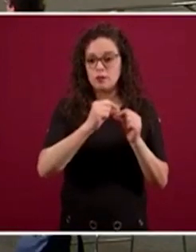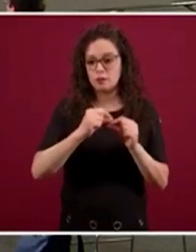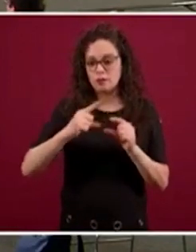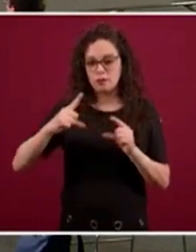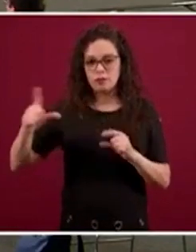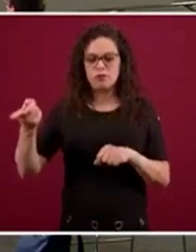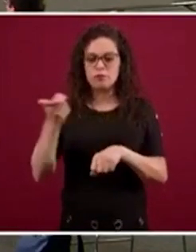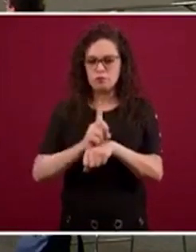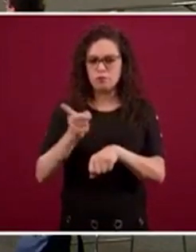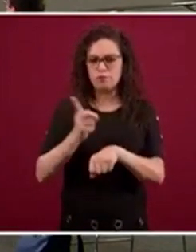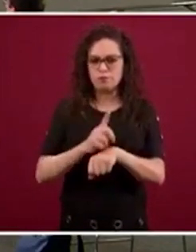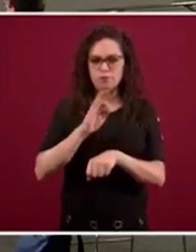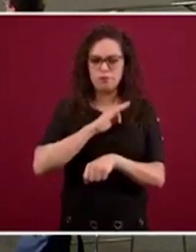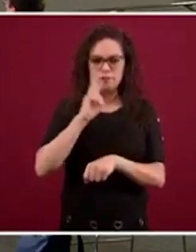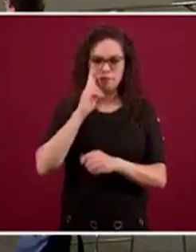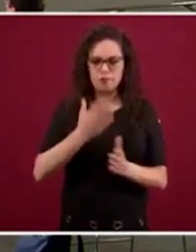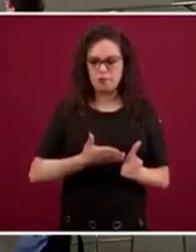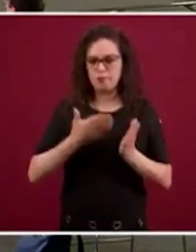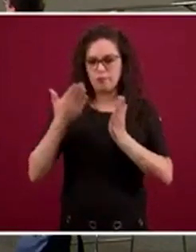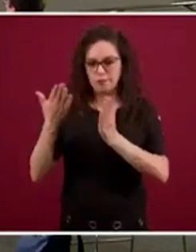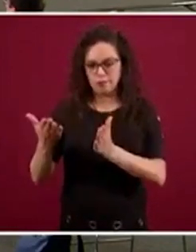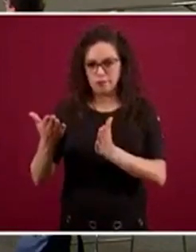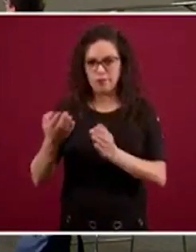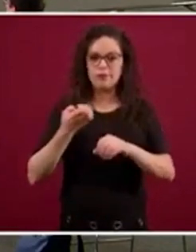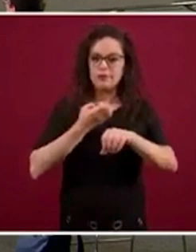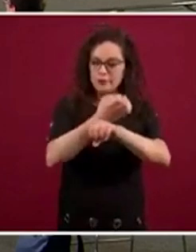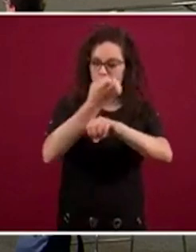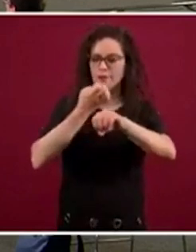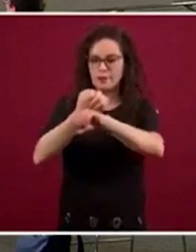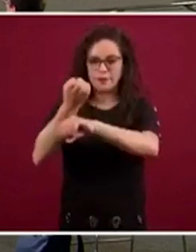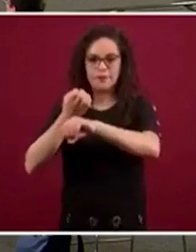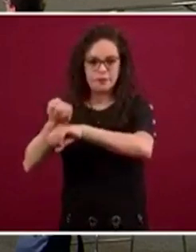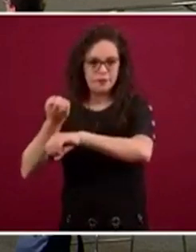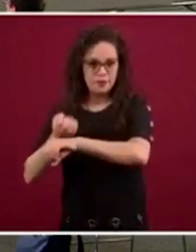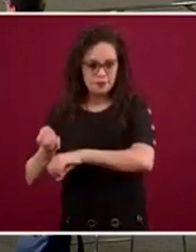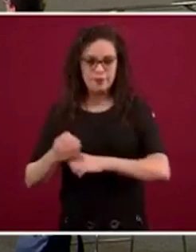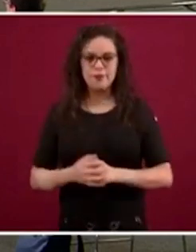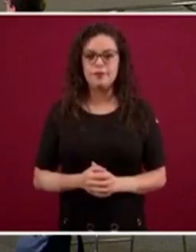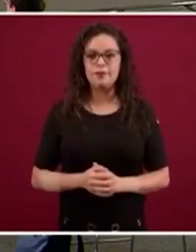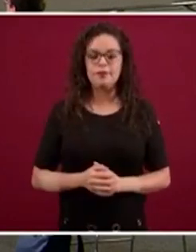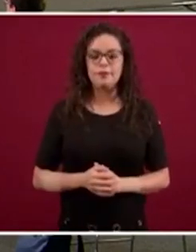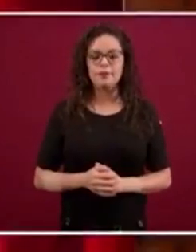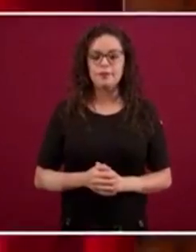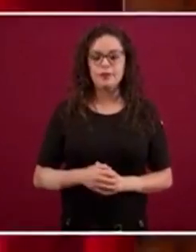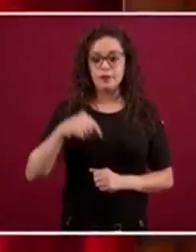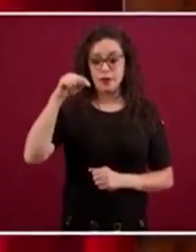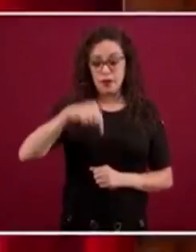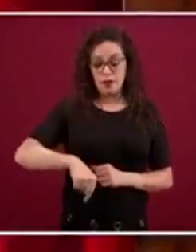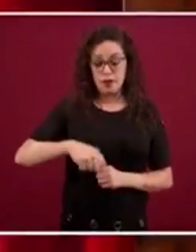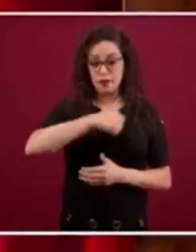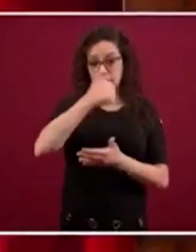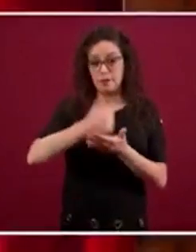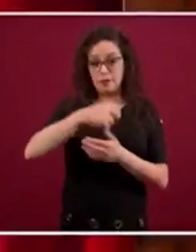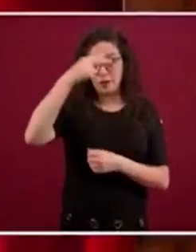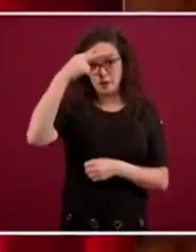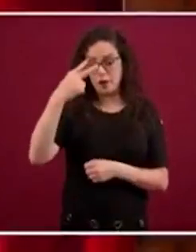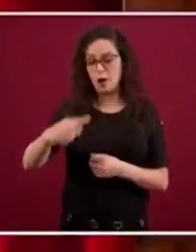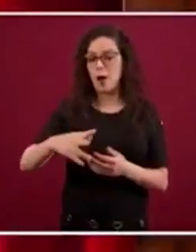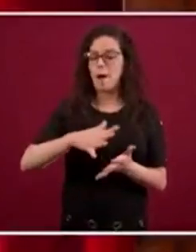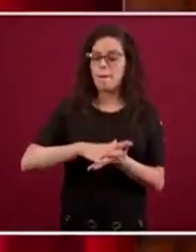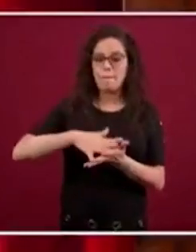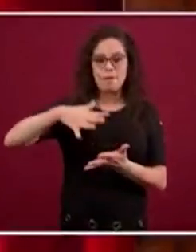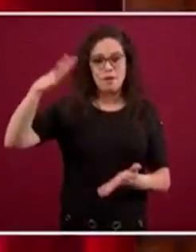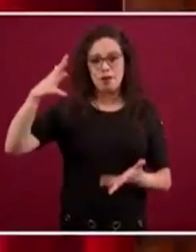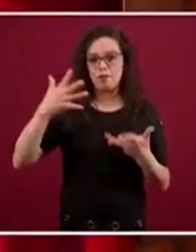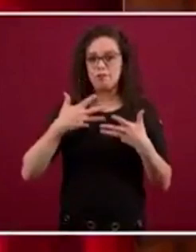día con día en cada uno de los estados. Por mucho, la Ciudad de México es la que concentra la mayoría de los casos, esto